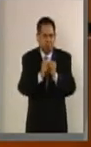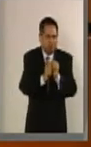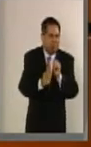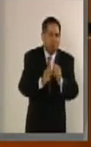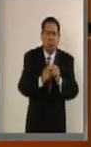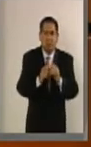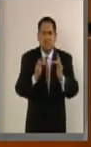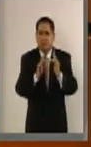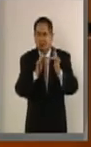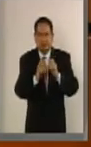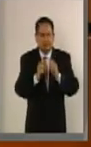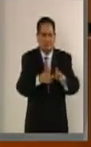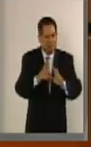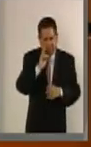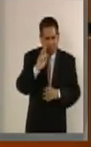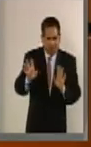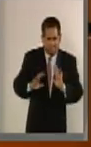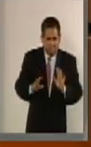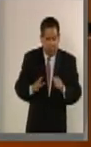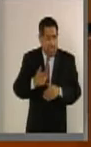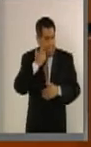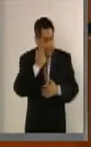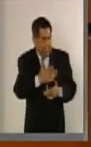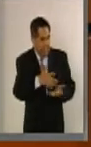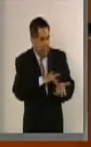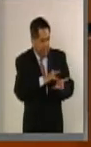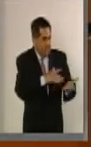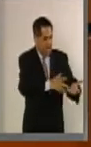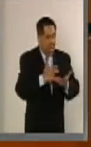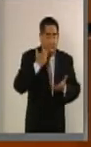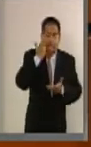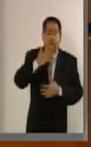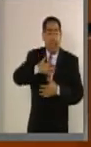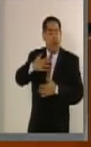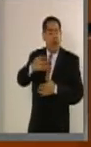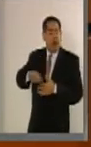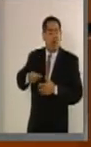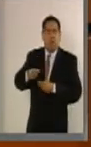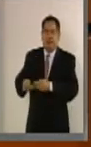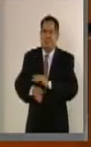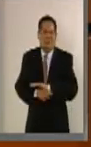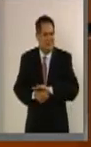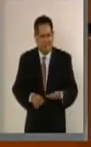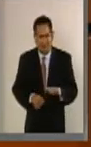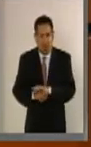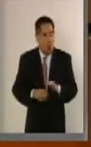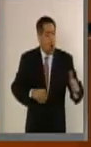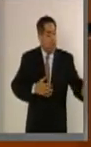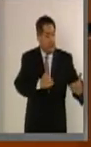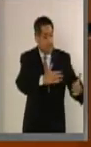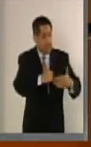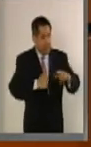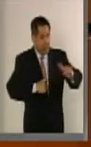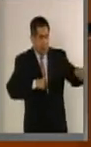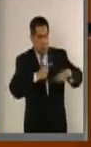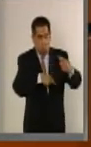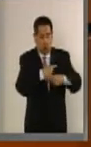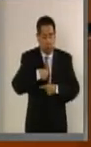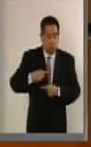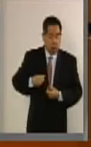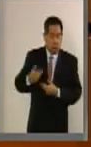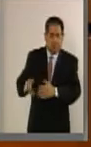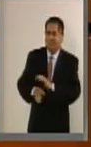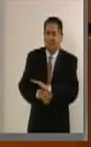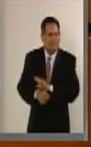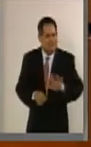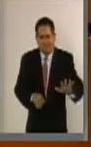las plazas, que se pretenda condicionar apoyos o que se acaparen los envíos de ayuda con intención, no de